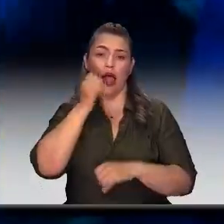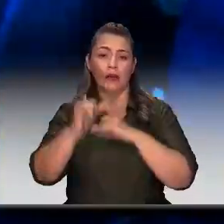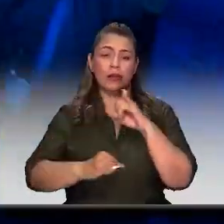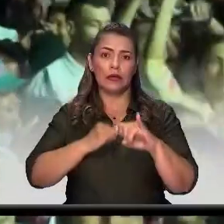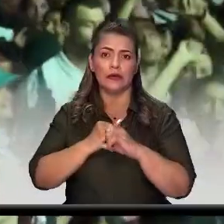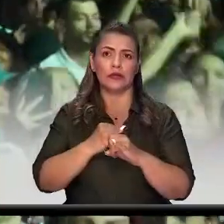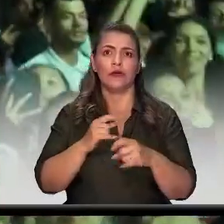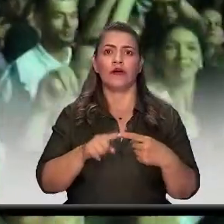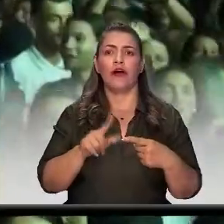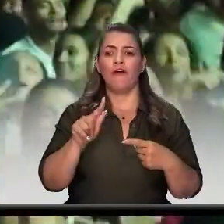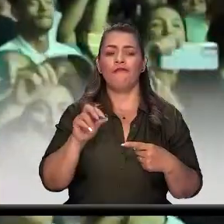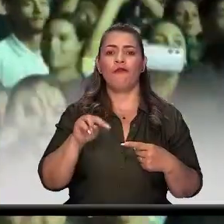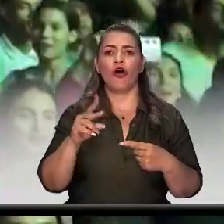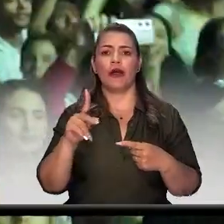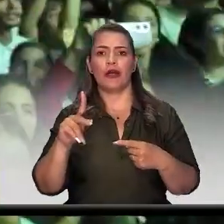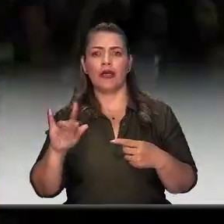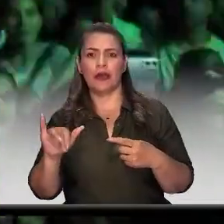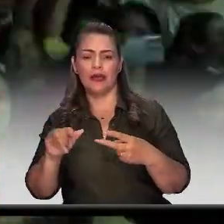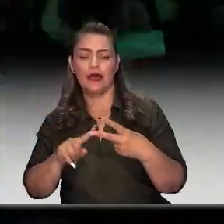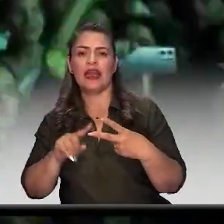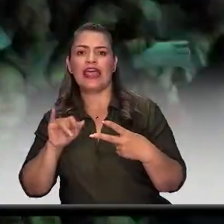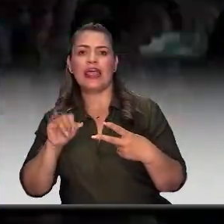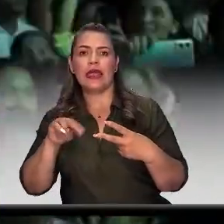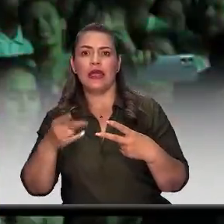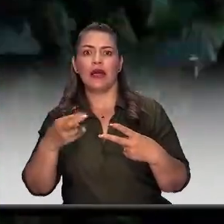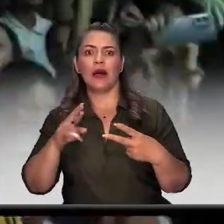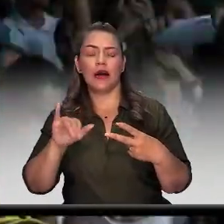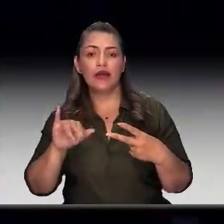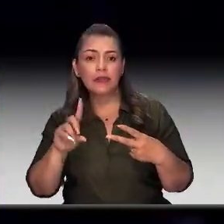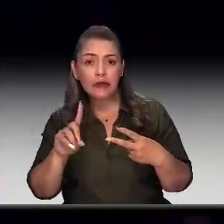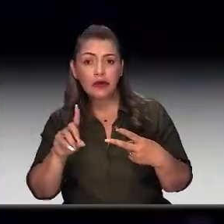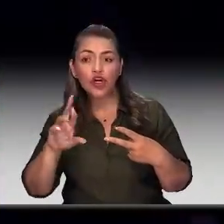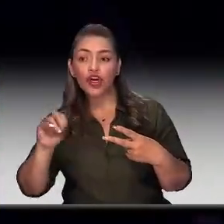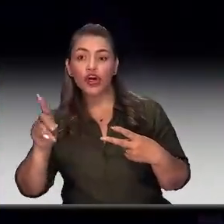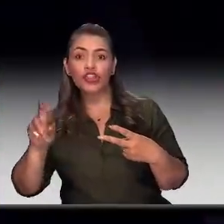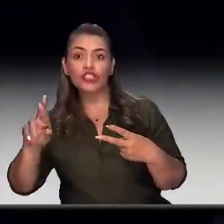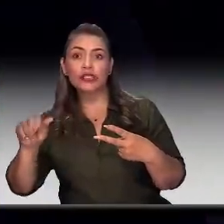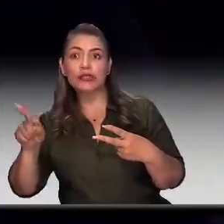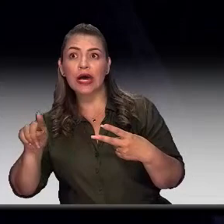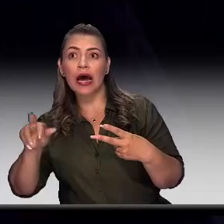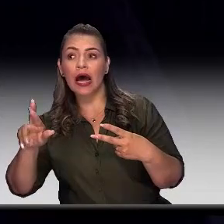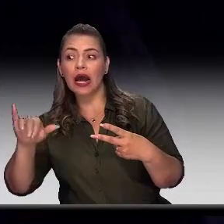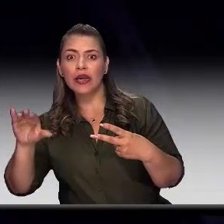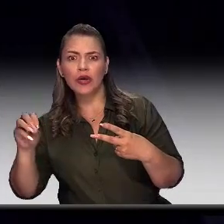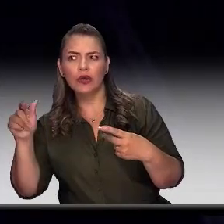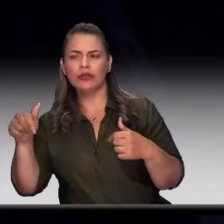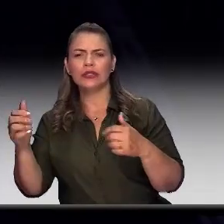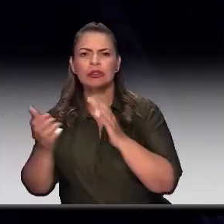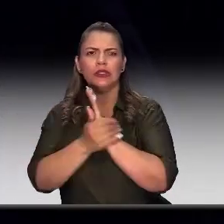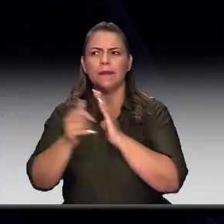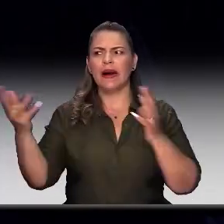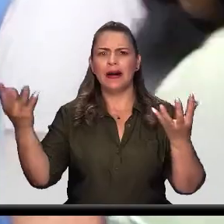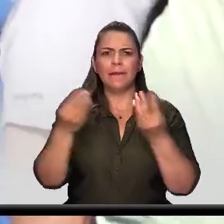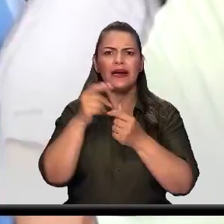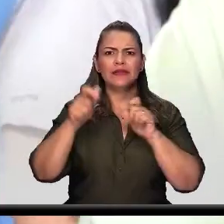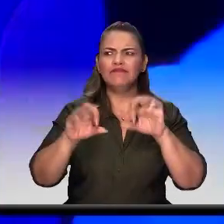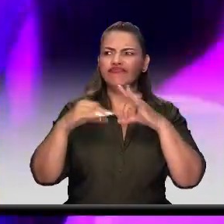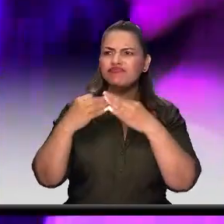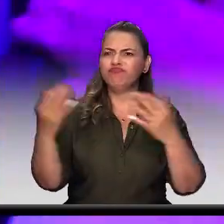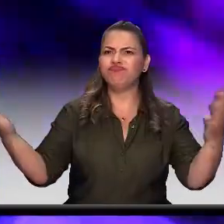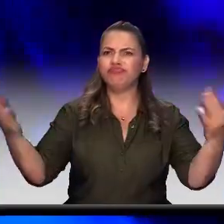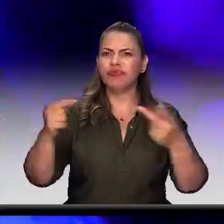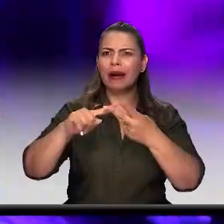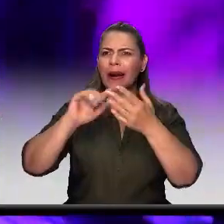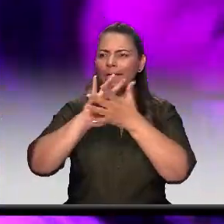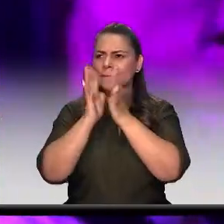como Funky e Ingrid Rosario quienes acompañados de lo mejor del talento local congregaron a las familias la paz y